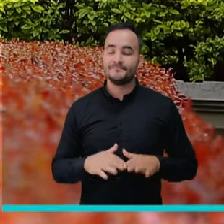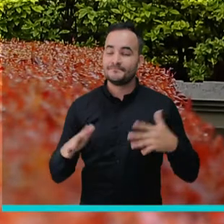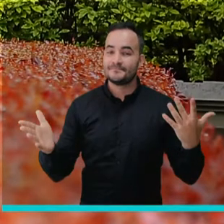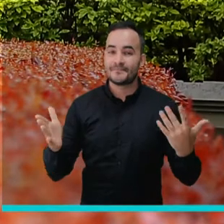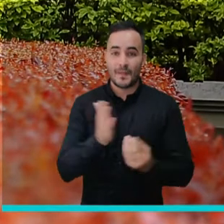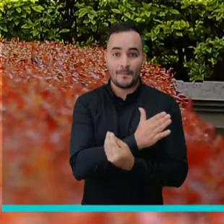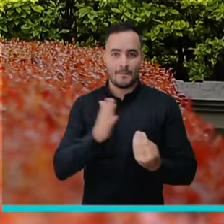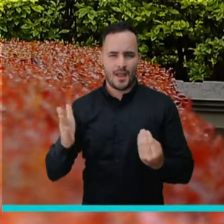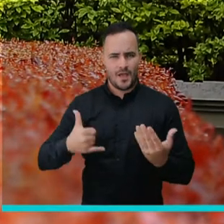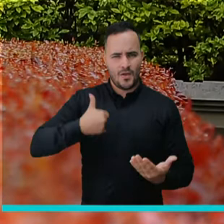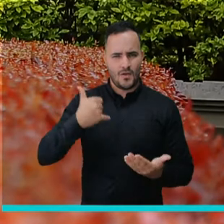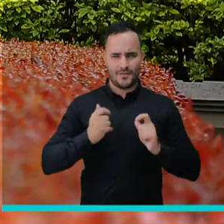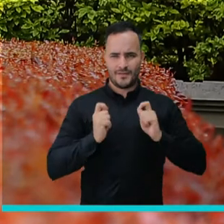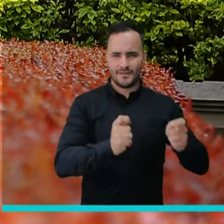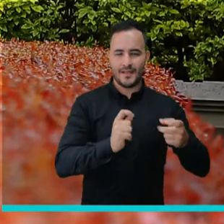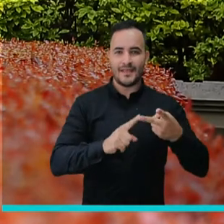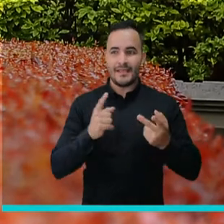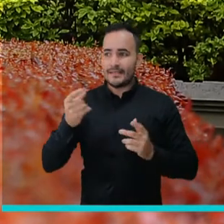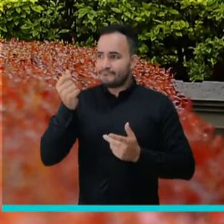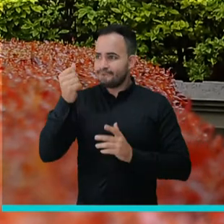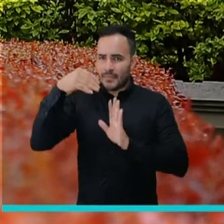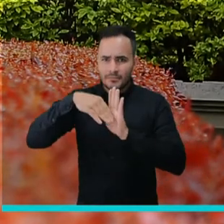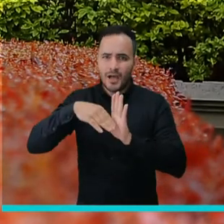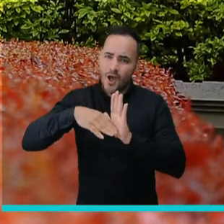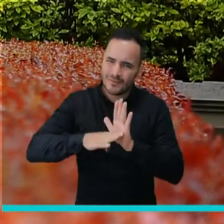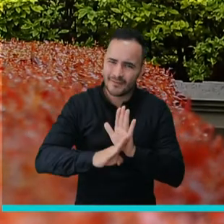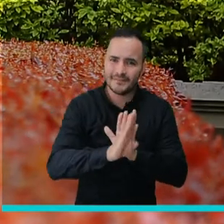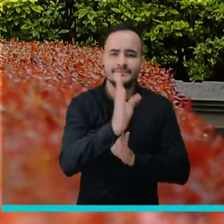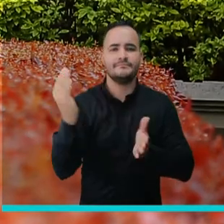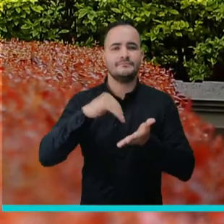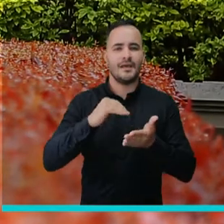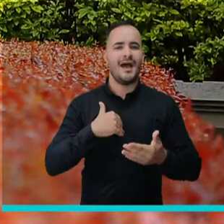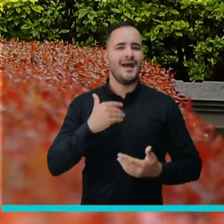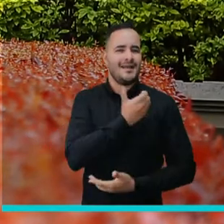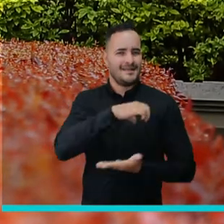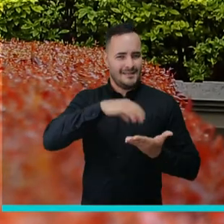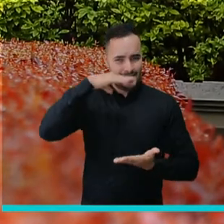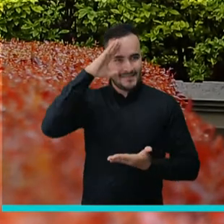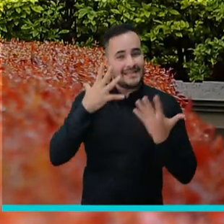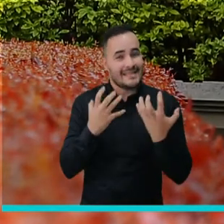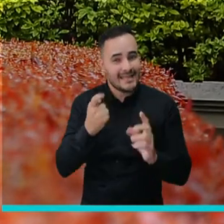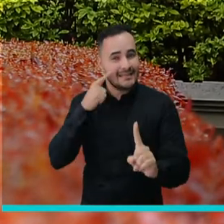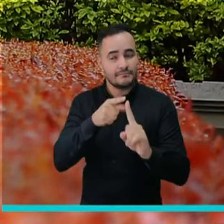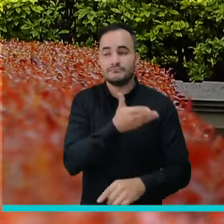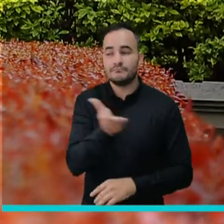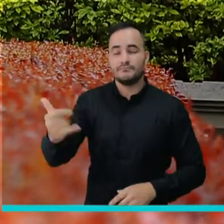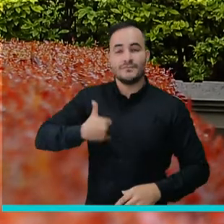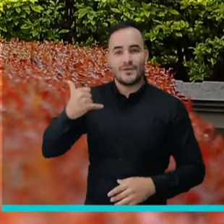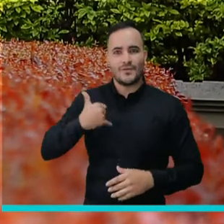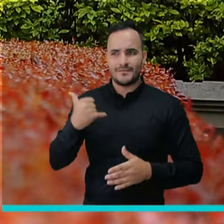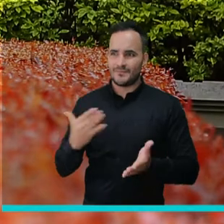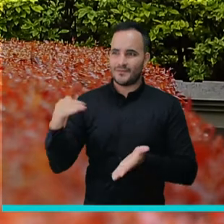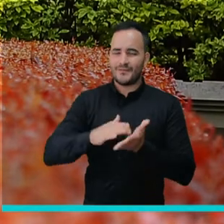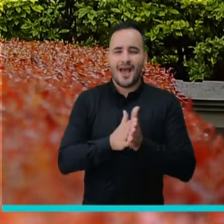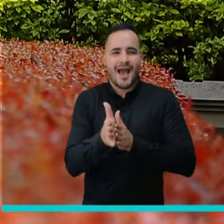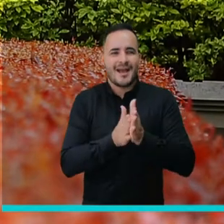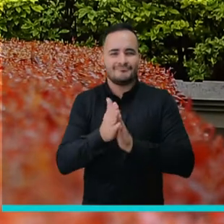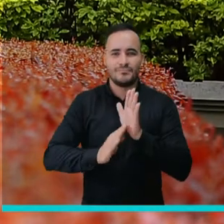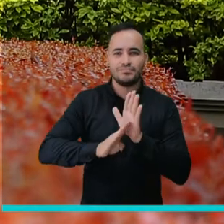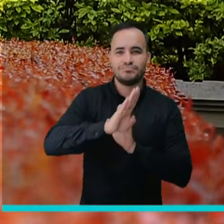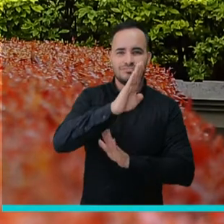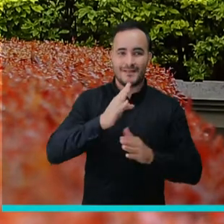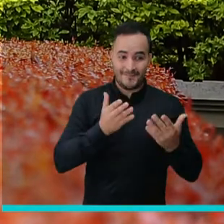El plan joven y de reactivación económica con el que la Alcaldía de Medellín pretende devolverle la esperanza a la juventud de la ciudad,